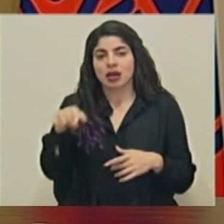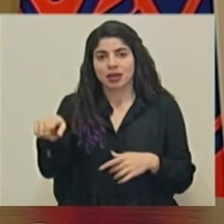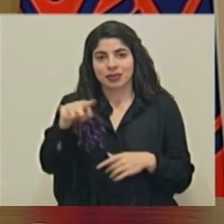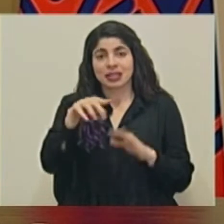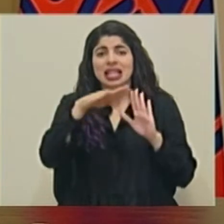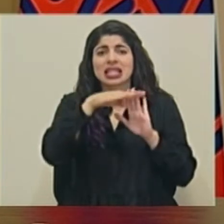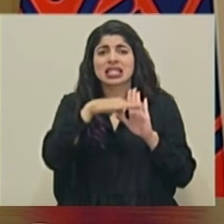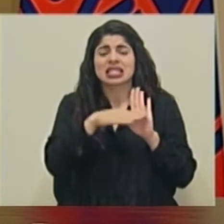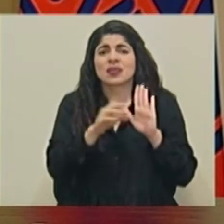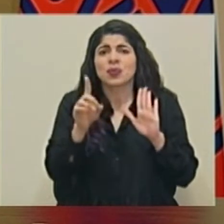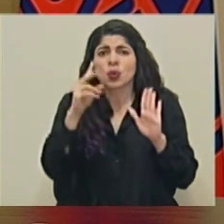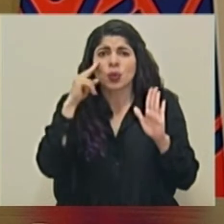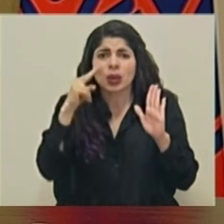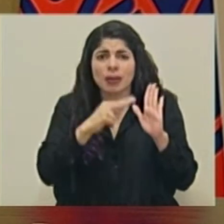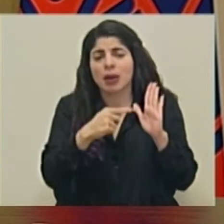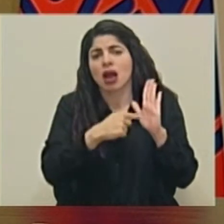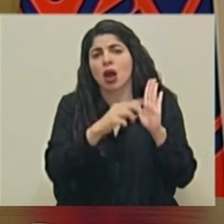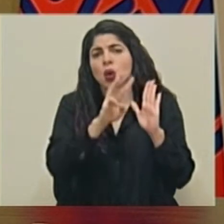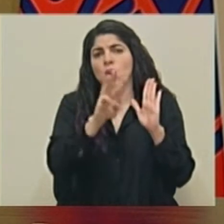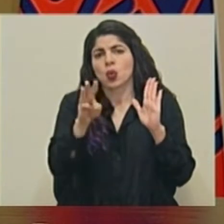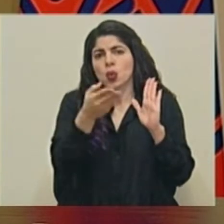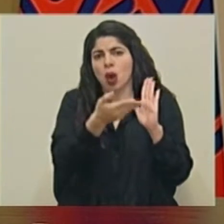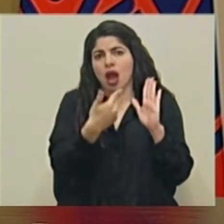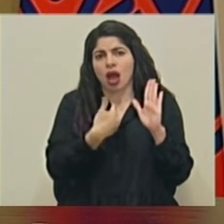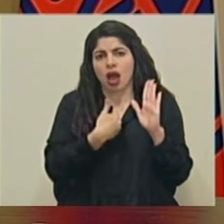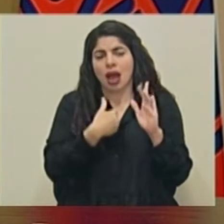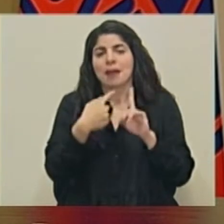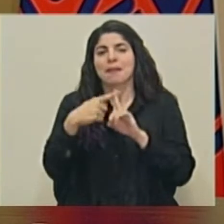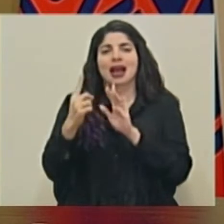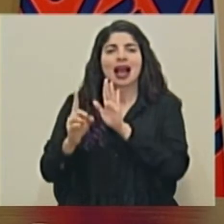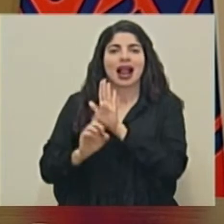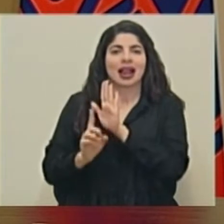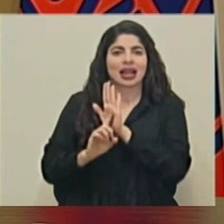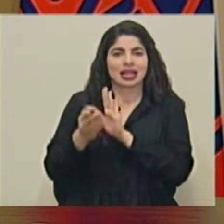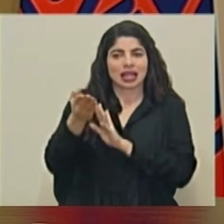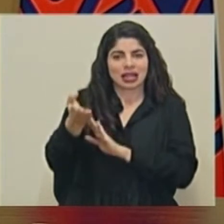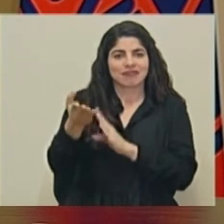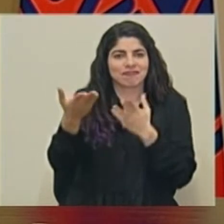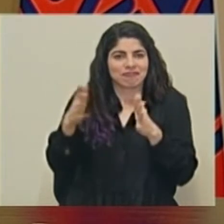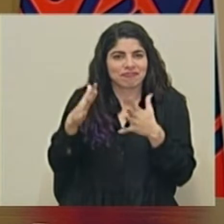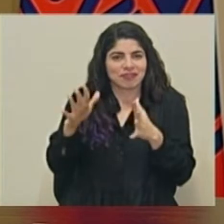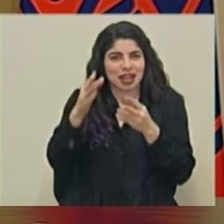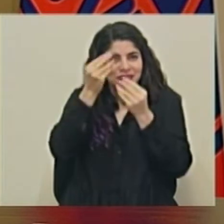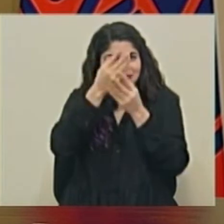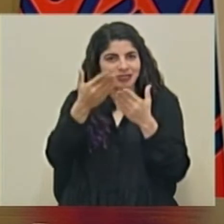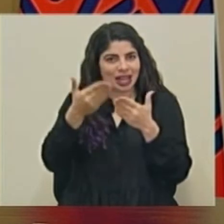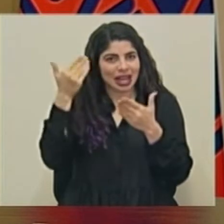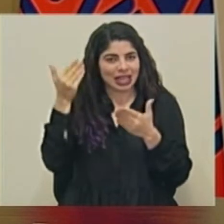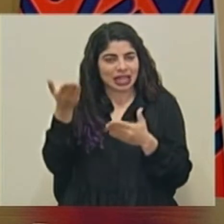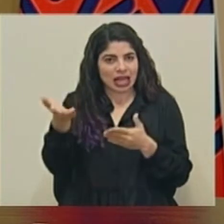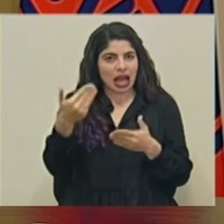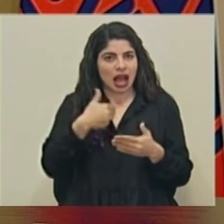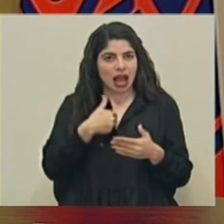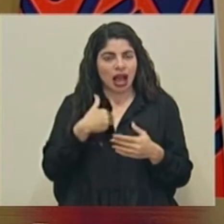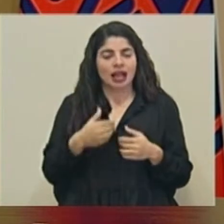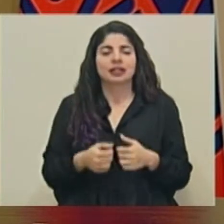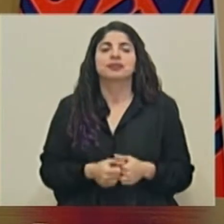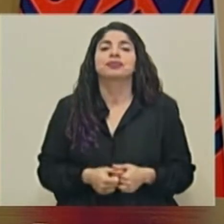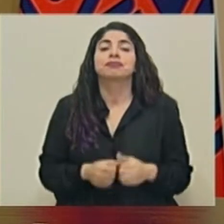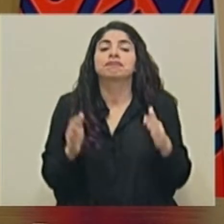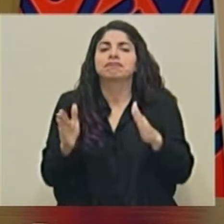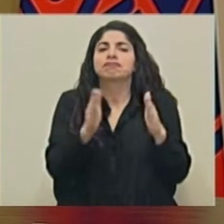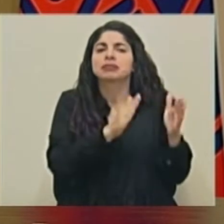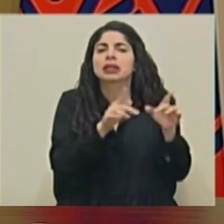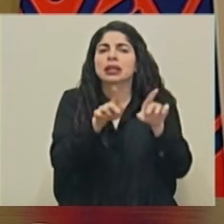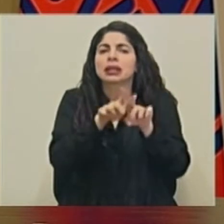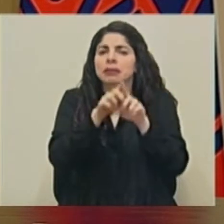nuestras páginas y el sitio de alertas que ya hemos comunicado. También